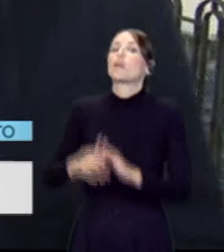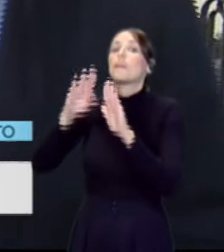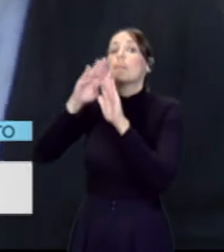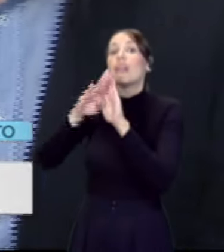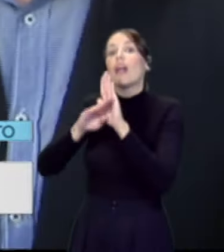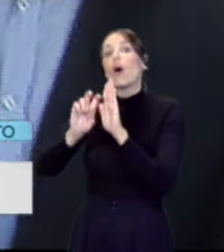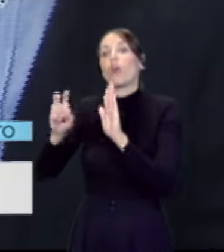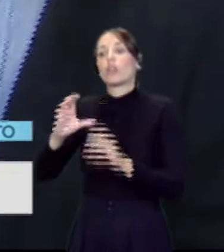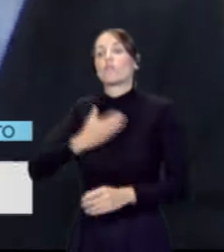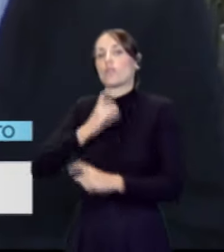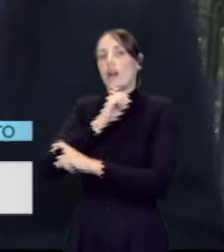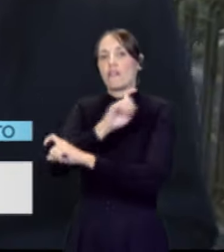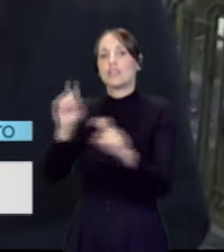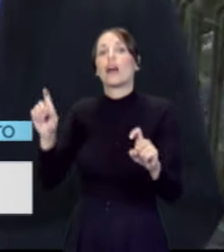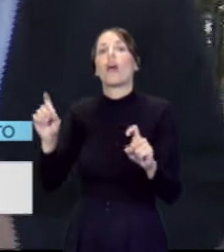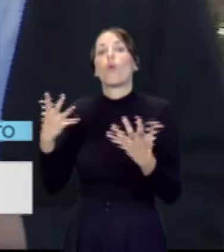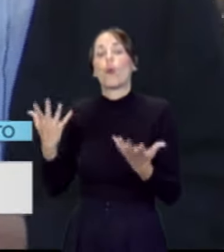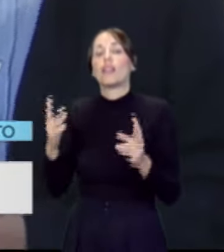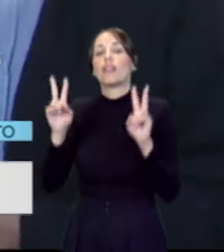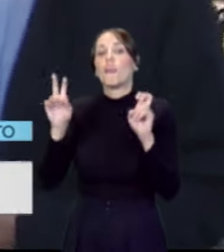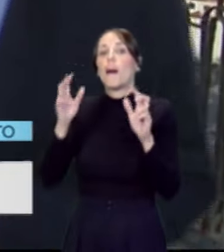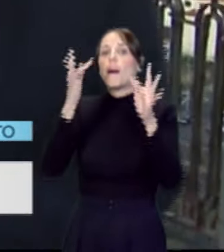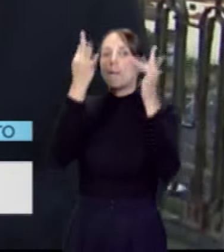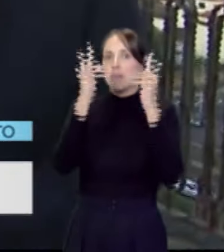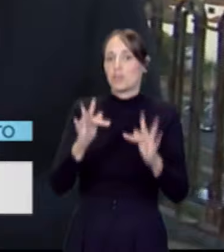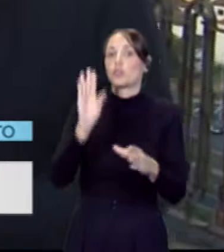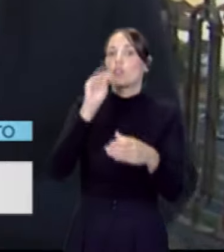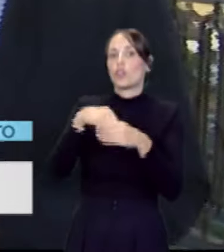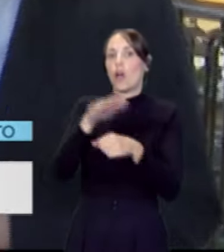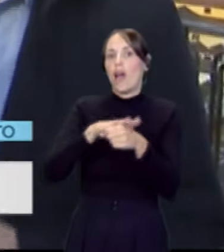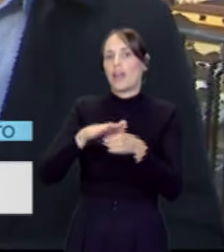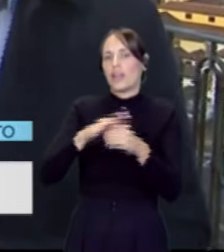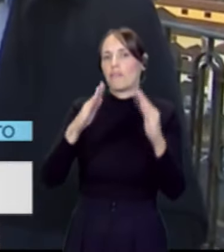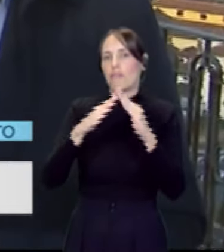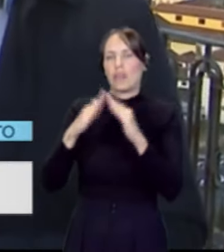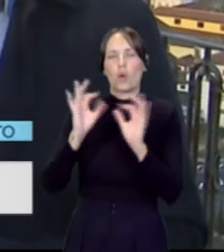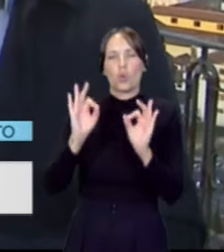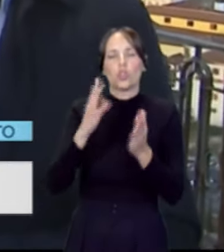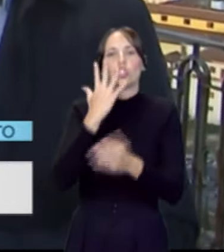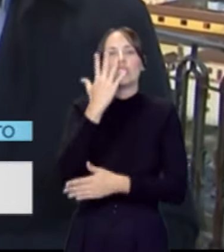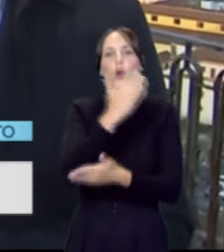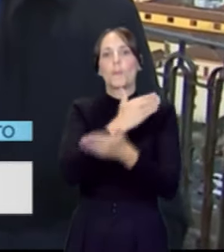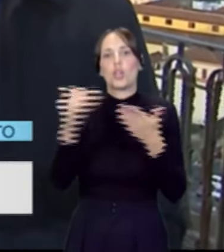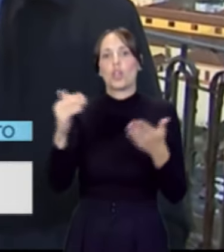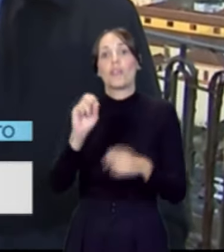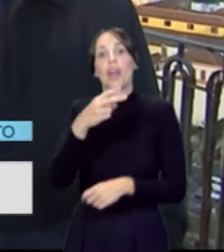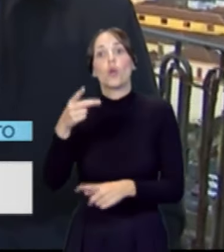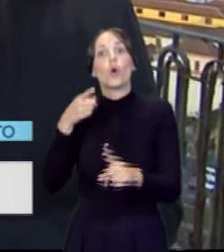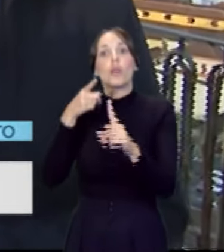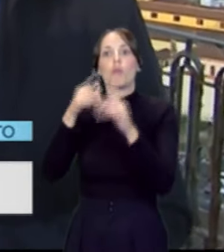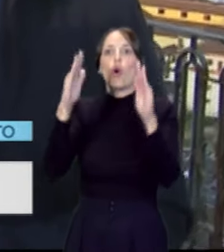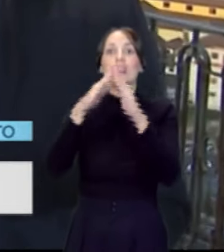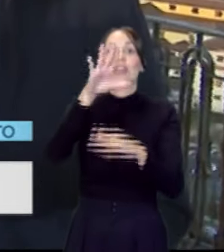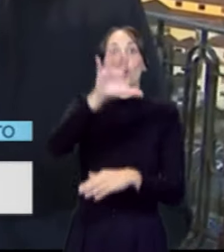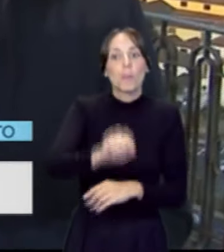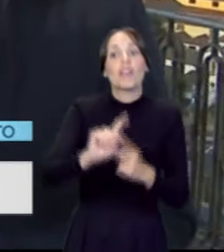también anunció el ayuntamiento, aparte del presupuesto que ya de por sí tiene el área de vivienda, esos 5 millones de euros para compras de viviendas, para destinarla a uso social,